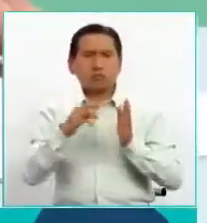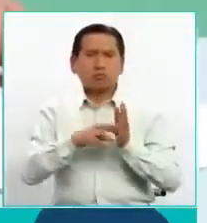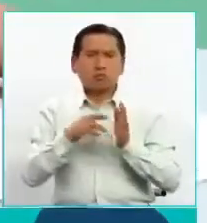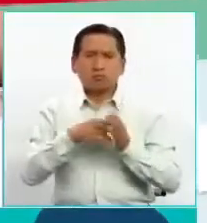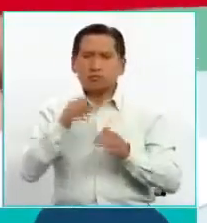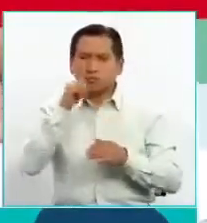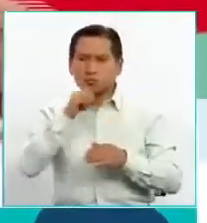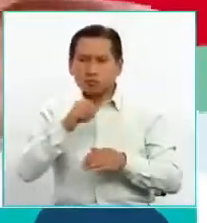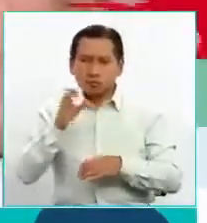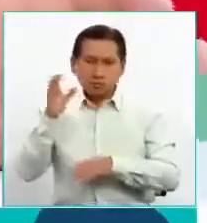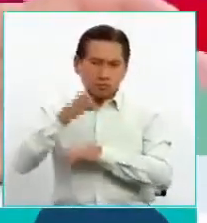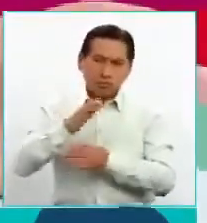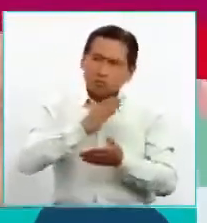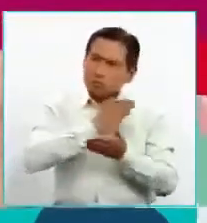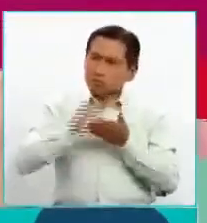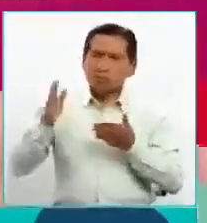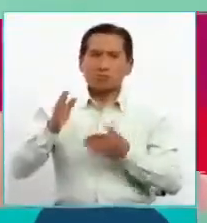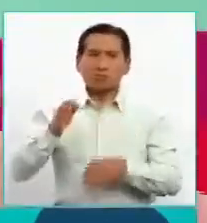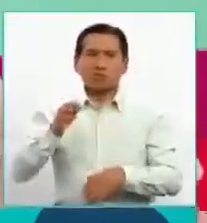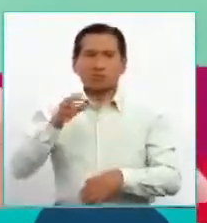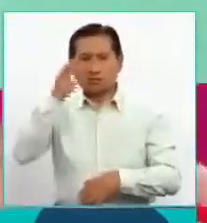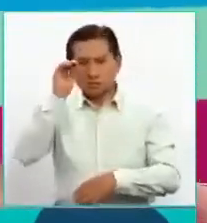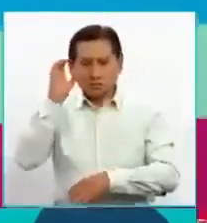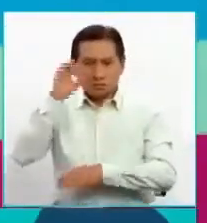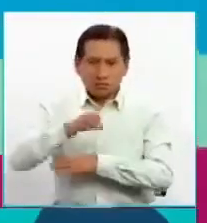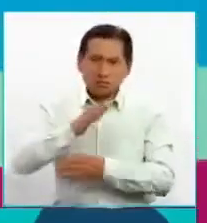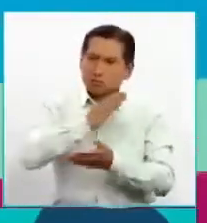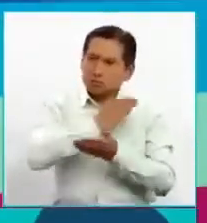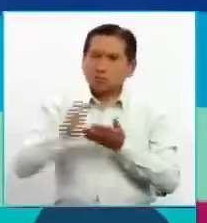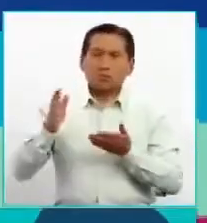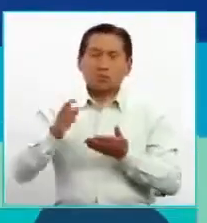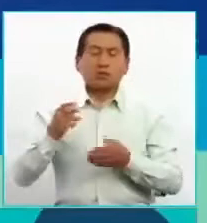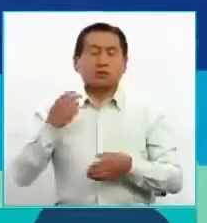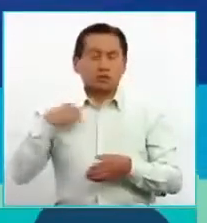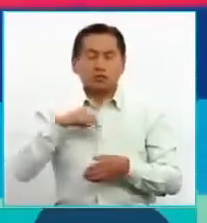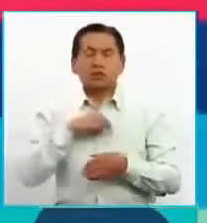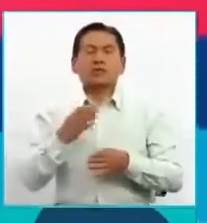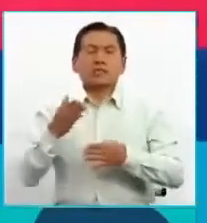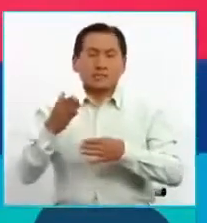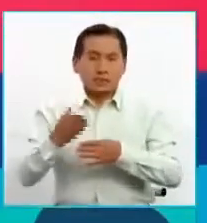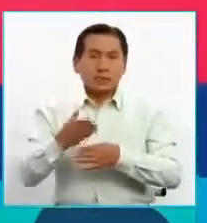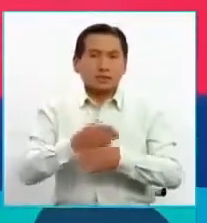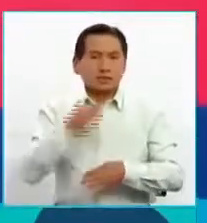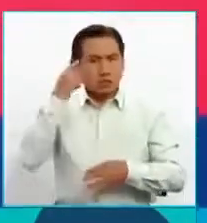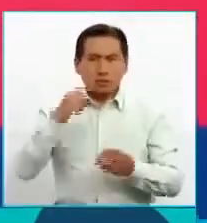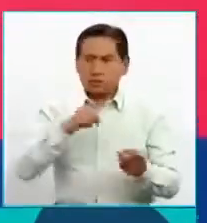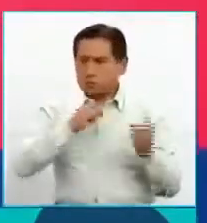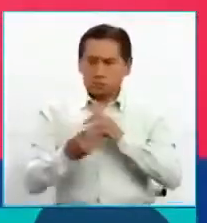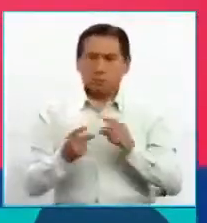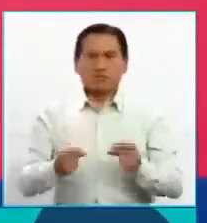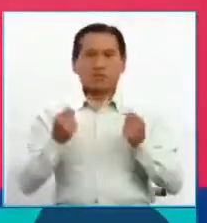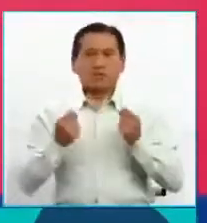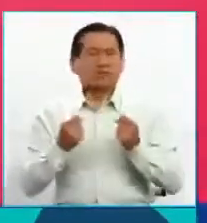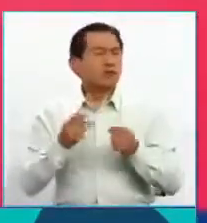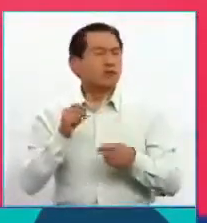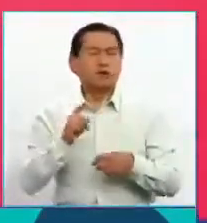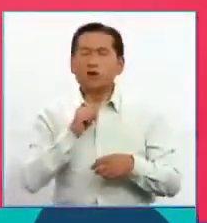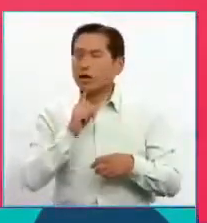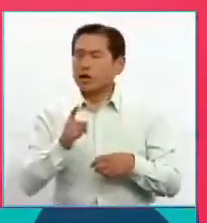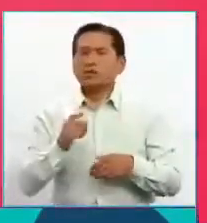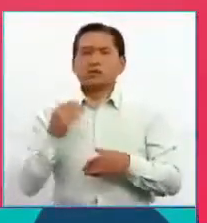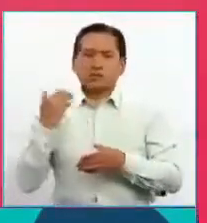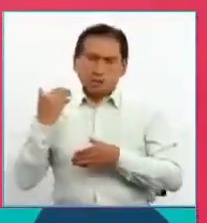despatriarcalizadoras, eso es lo que vamos a hacer de poco a poco. No es de la noche a la mañana, es un